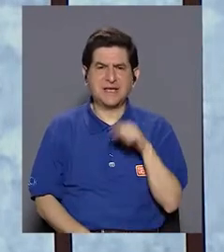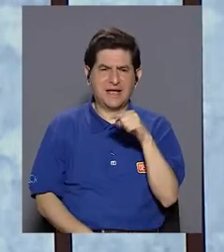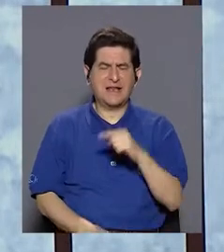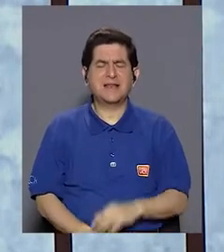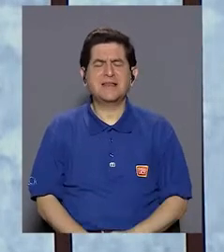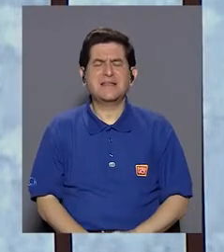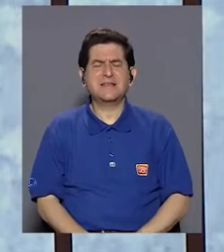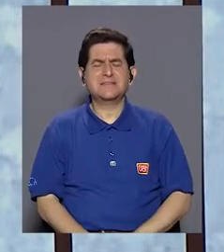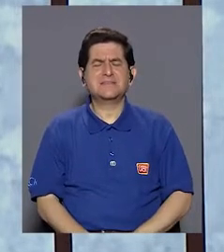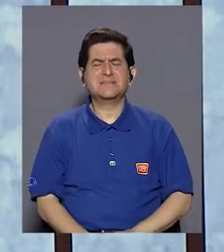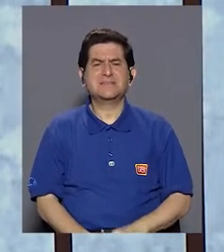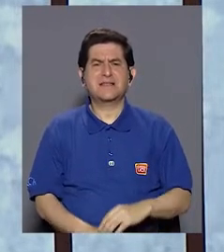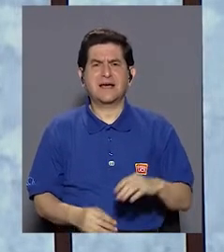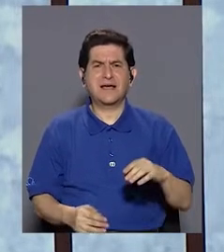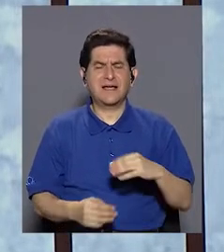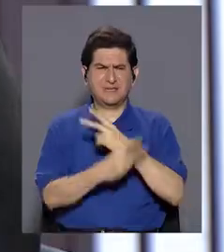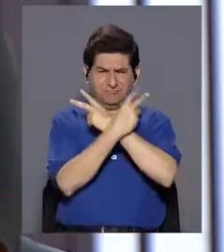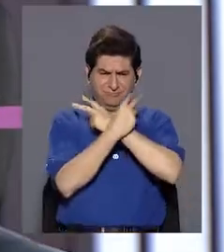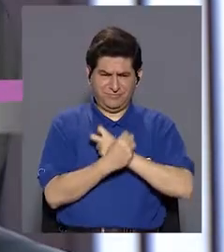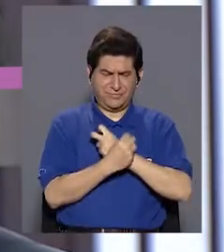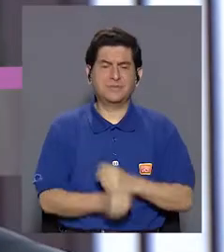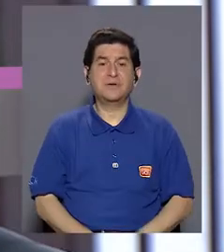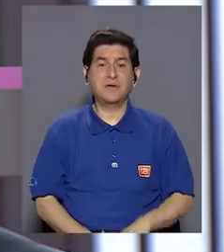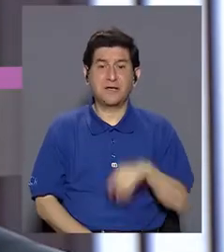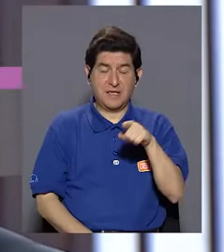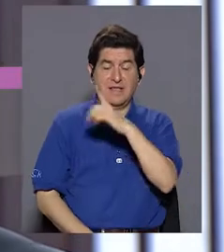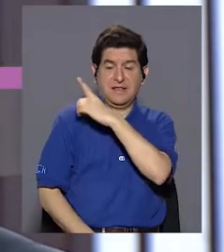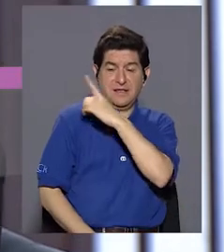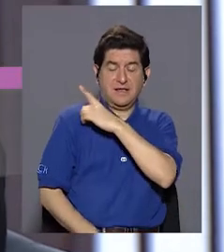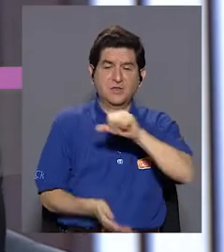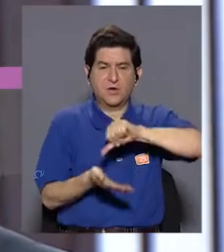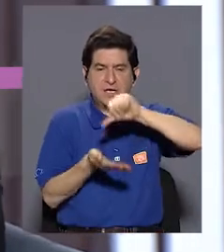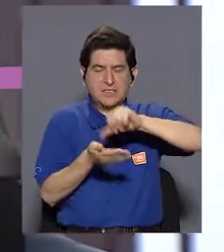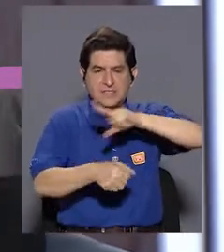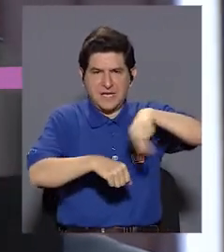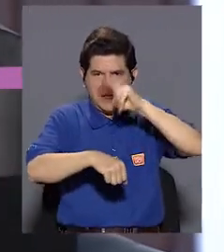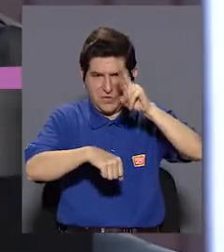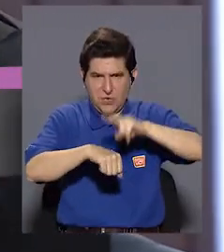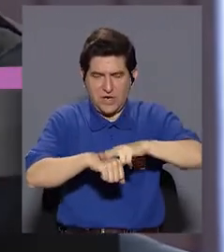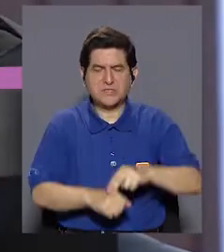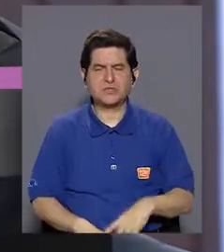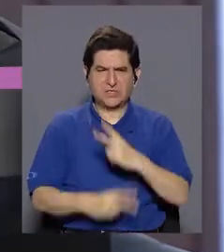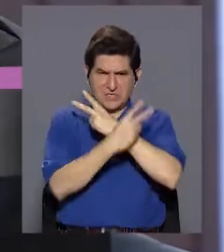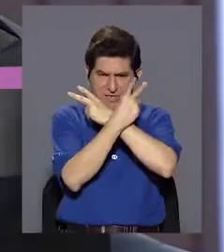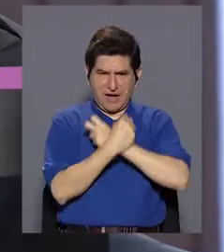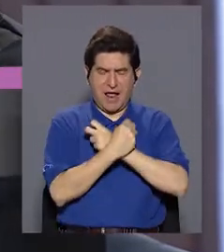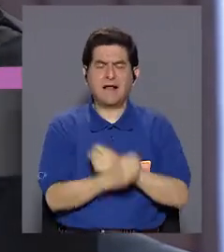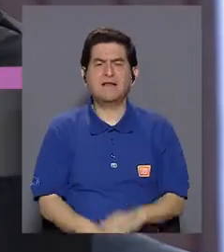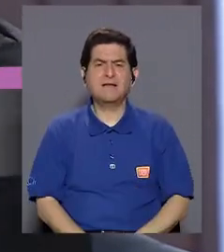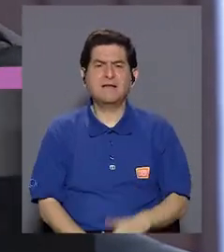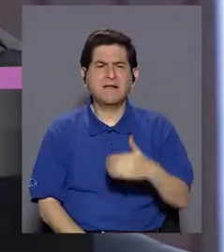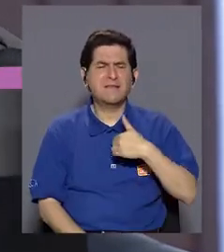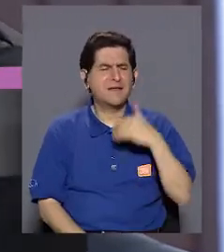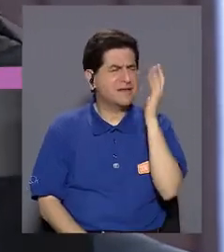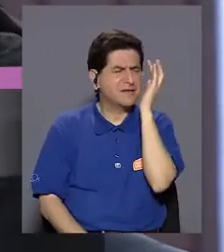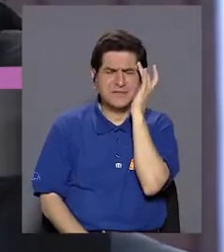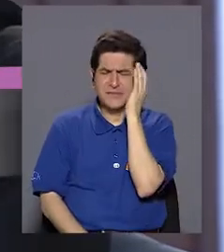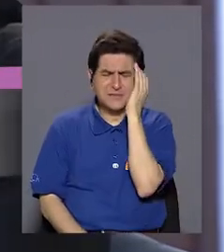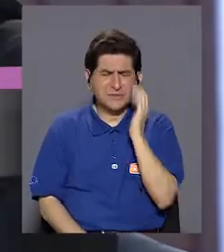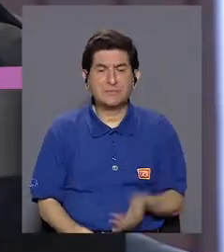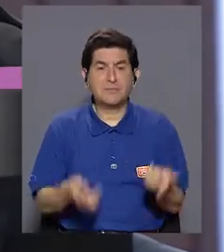Centro Nacional de Control de Intoxicaciones. Bueno, entonces, si retomamos, tenemos una gran